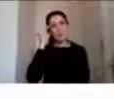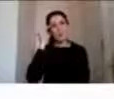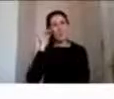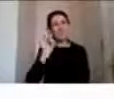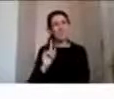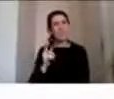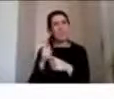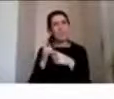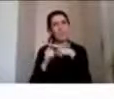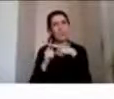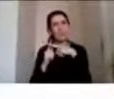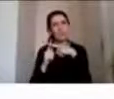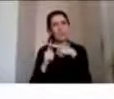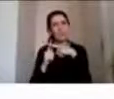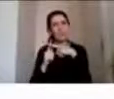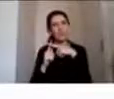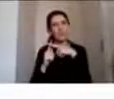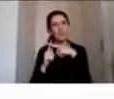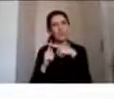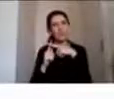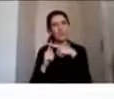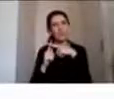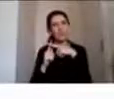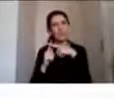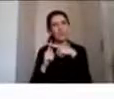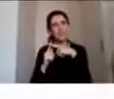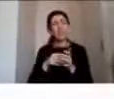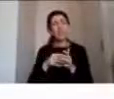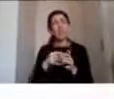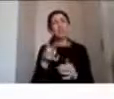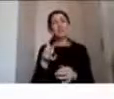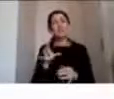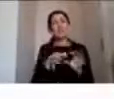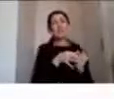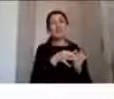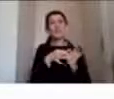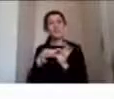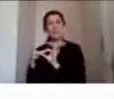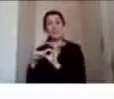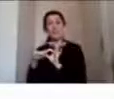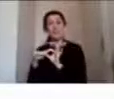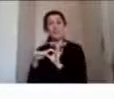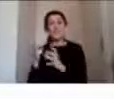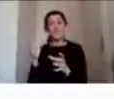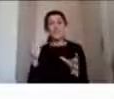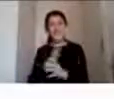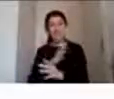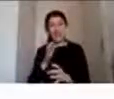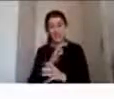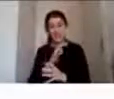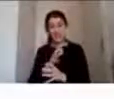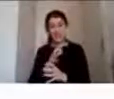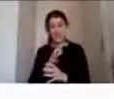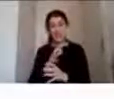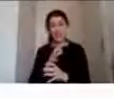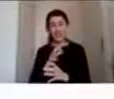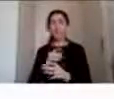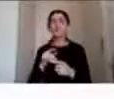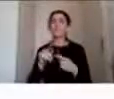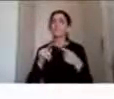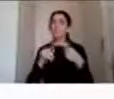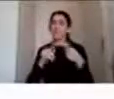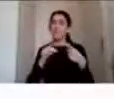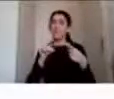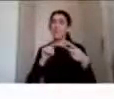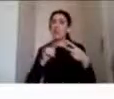solo estarían asociadas a la severidad de la lesión sino que hay una relación aún más fuerte con la edad en que ocurre pero también con el